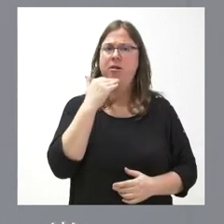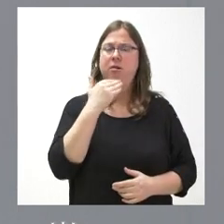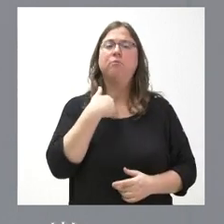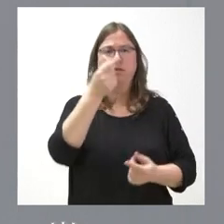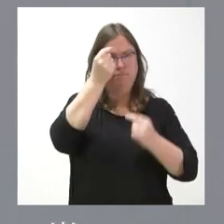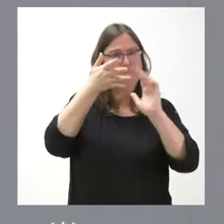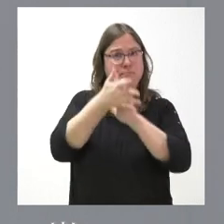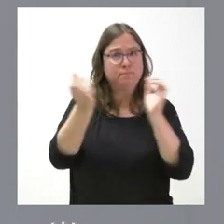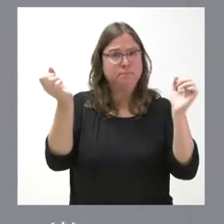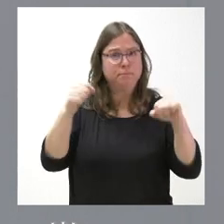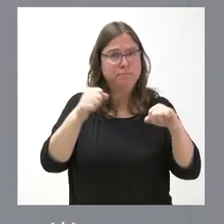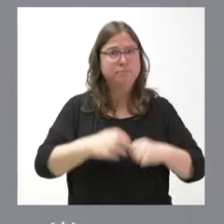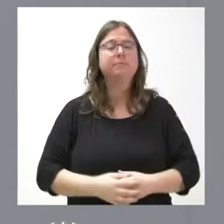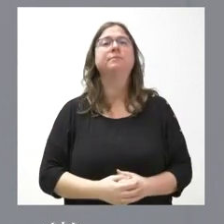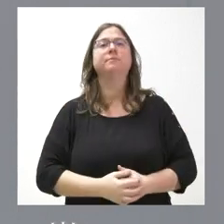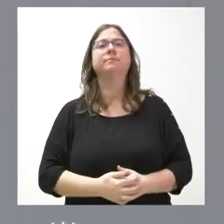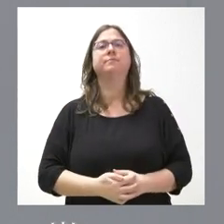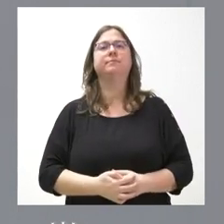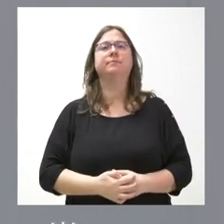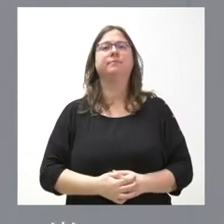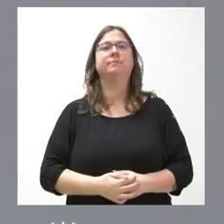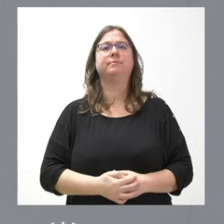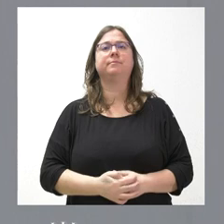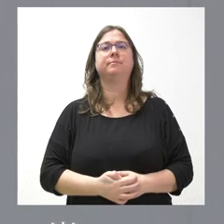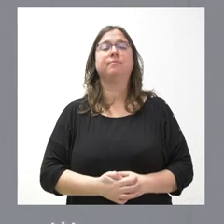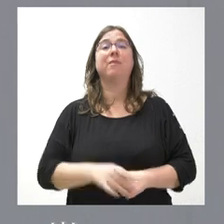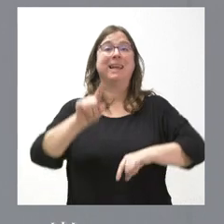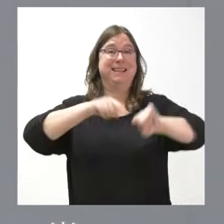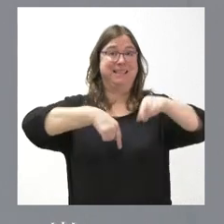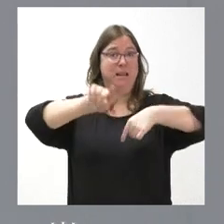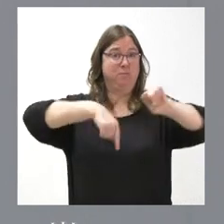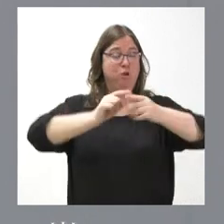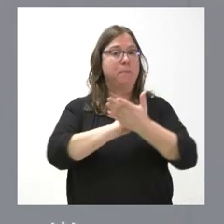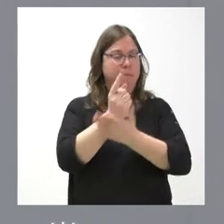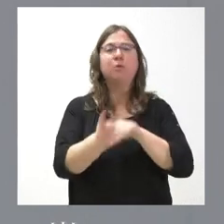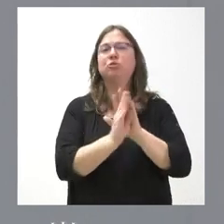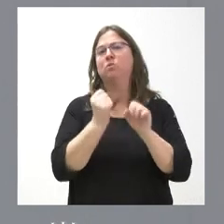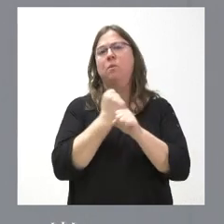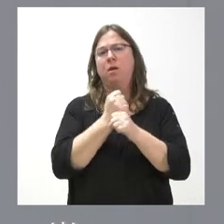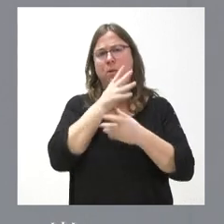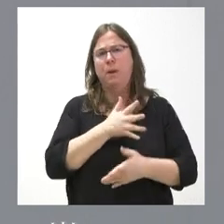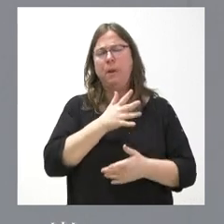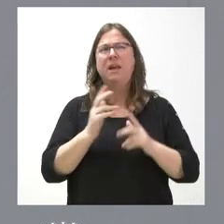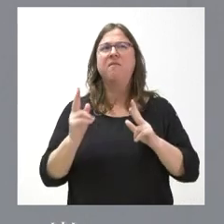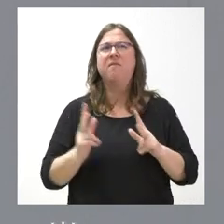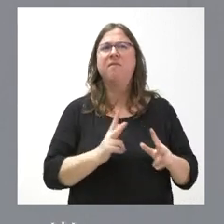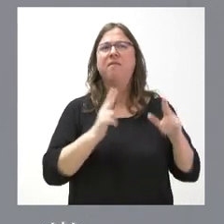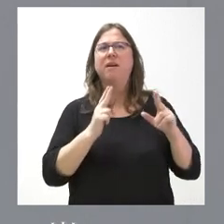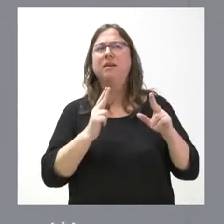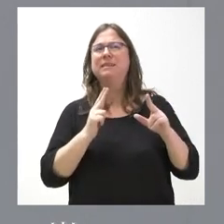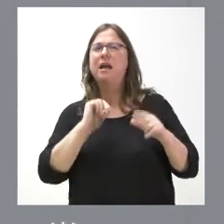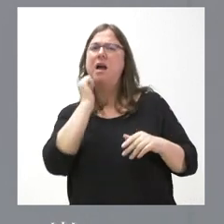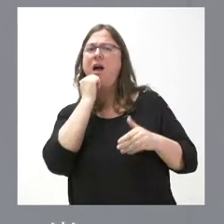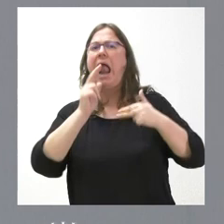detallar con más relevancia. El mapa de transporte, seguimos trabajando en él. Creo que estaba en alguna fase de alegaciones,